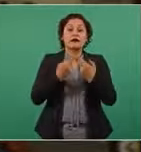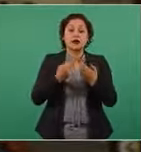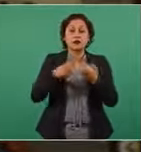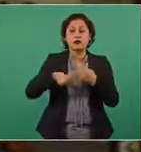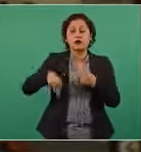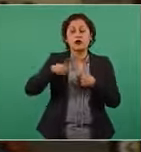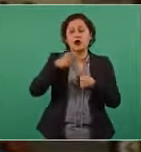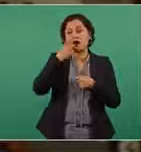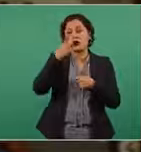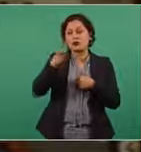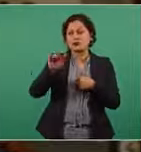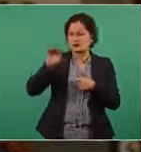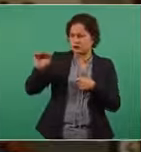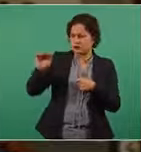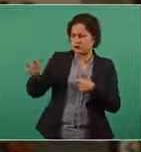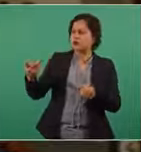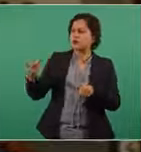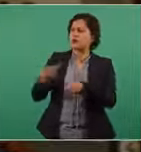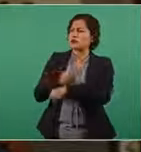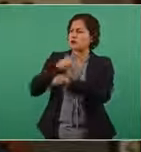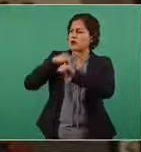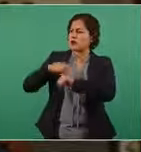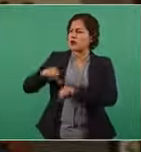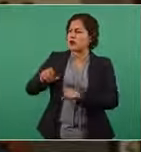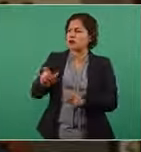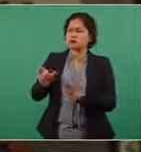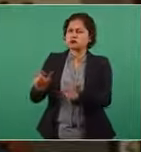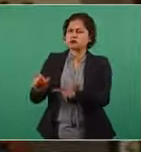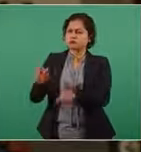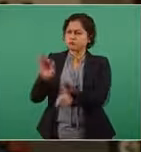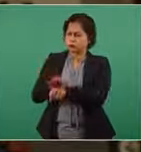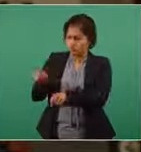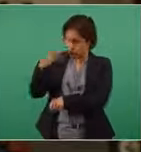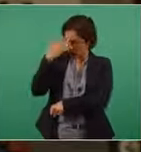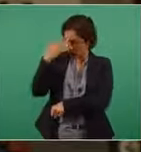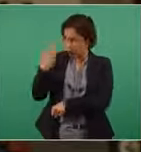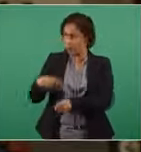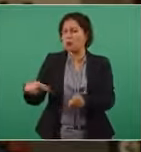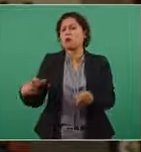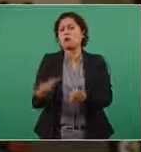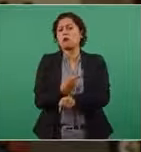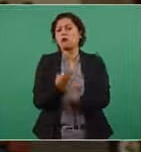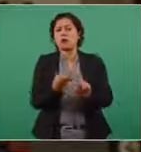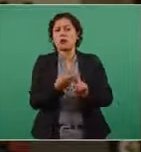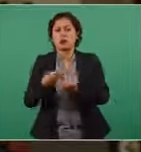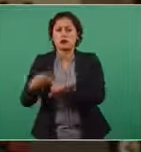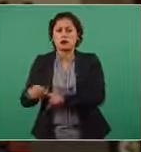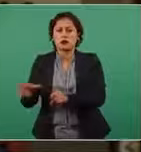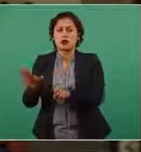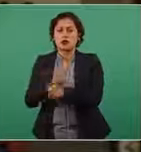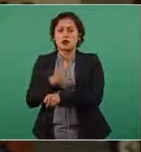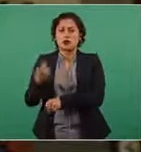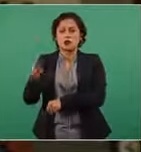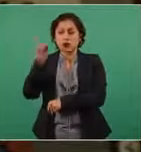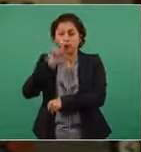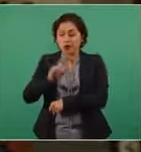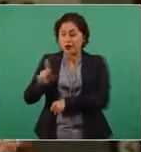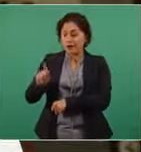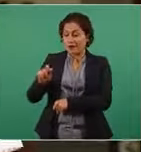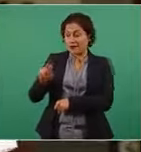protección para preguntar si ellos sabían qué había pasado porque junto con la compañera Patricia Aguilar Romano